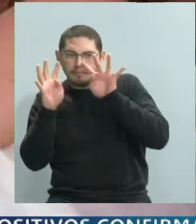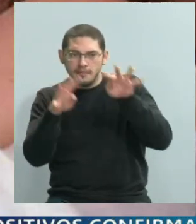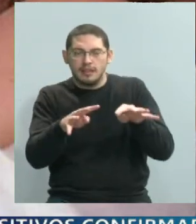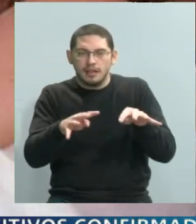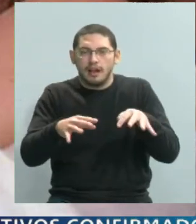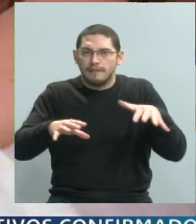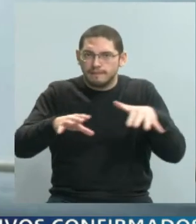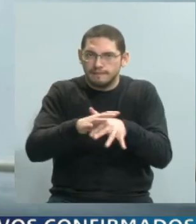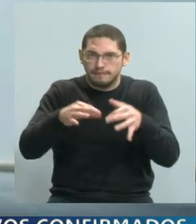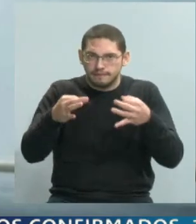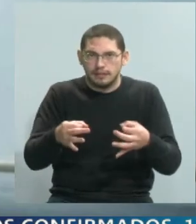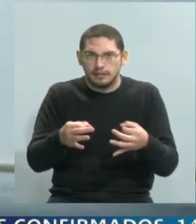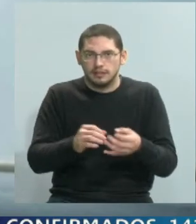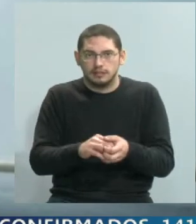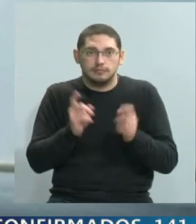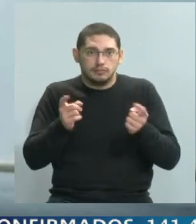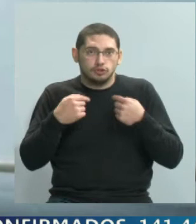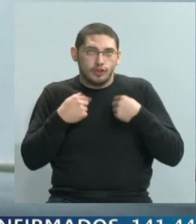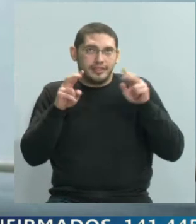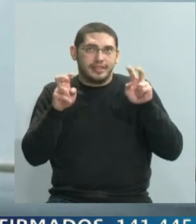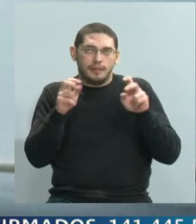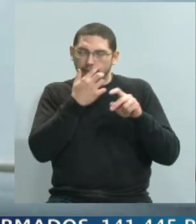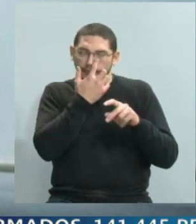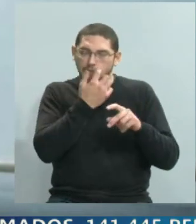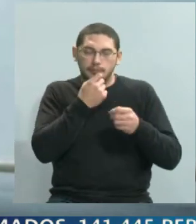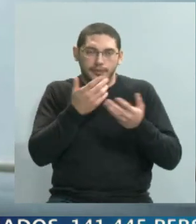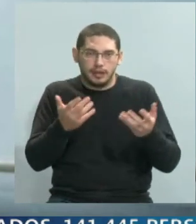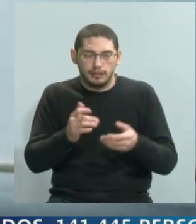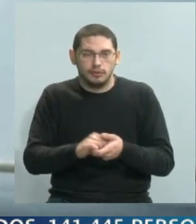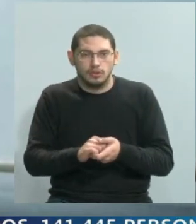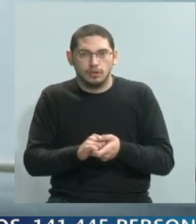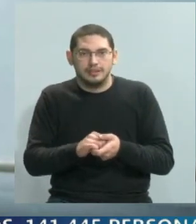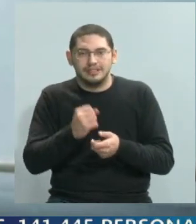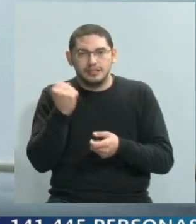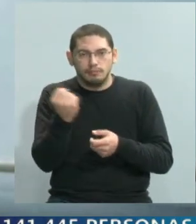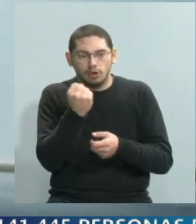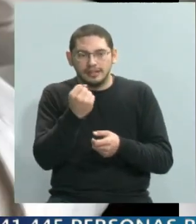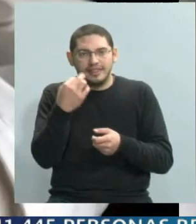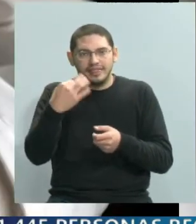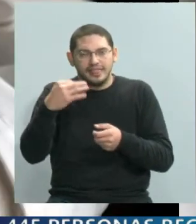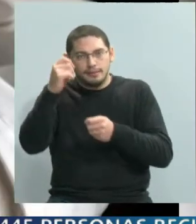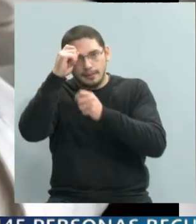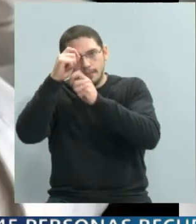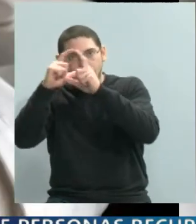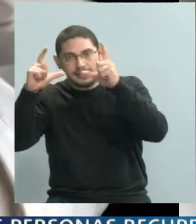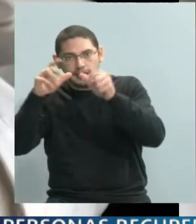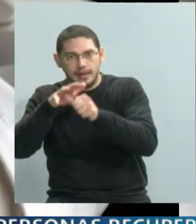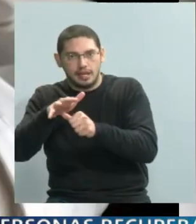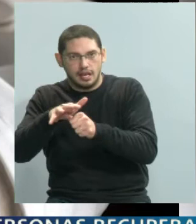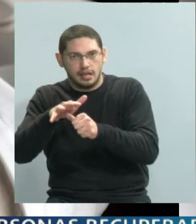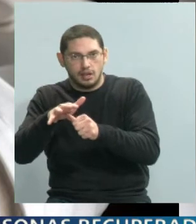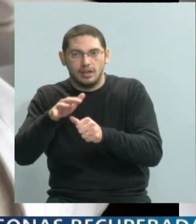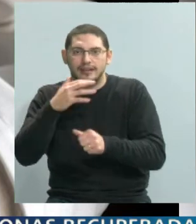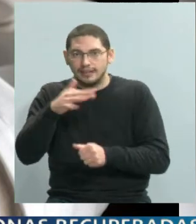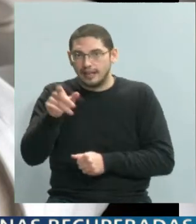También lo que respecta a la temática que yo manejo, o nosotros hablamos también de la necesidad de una perspectiva de género en este diagnóstico, entender a las